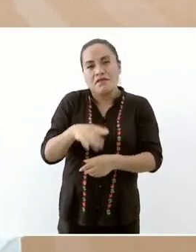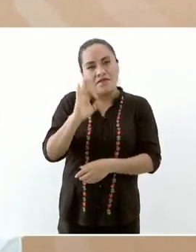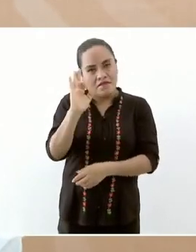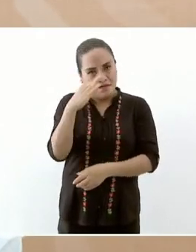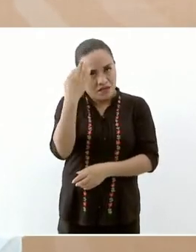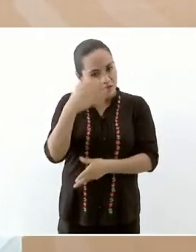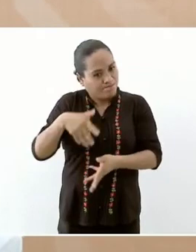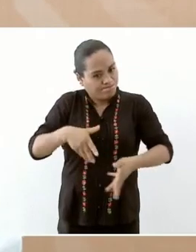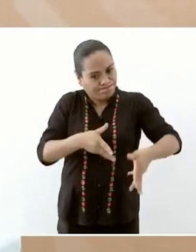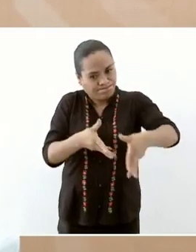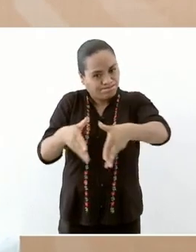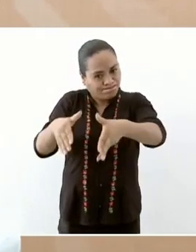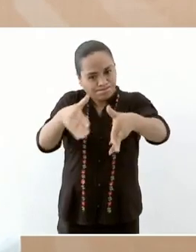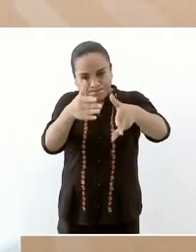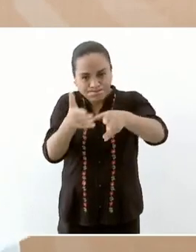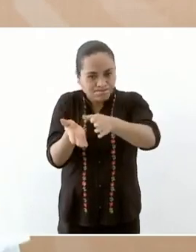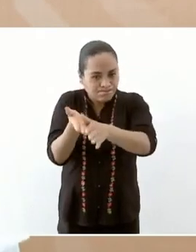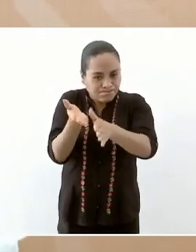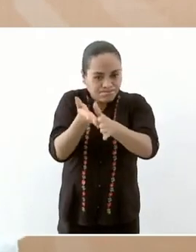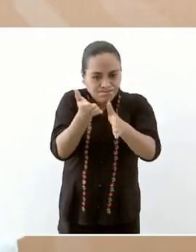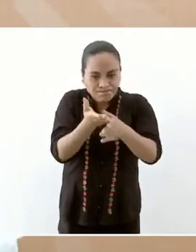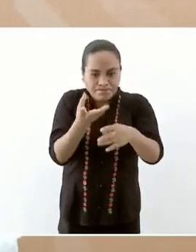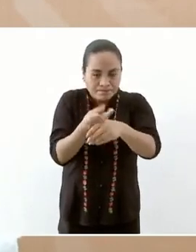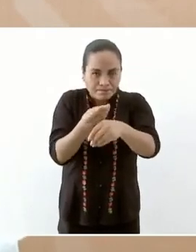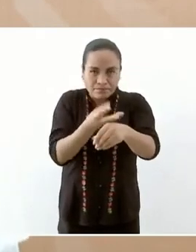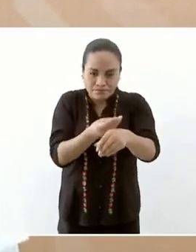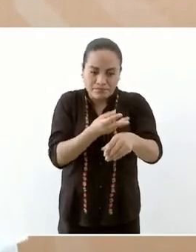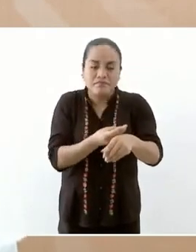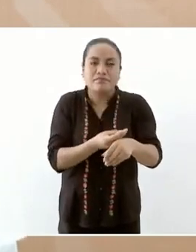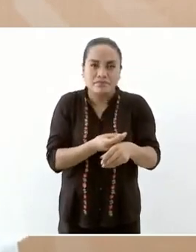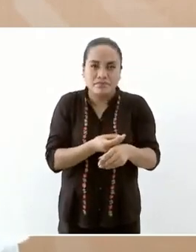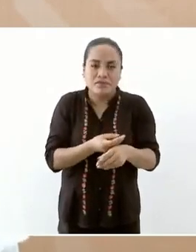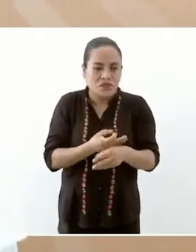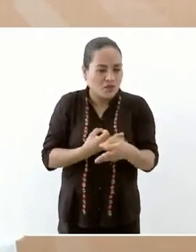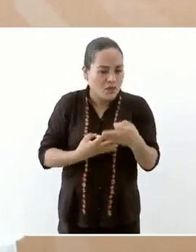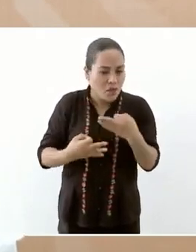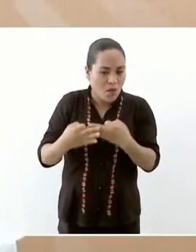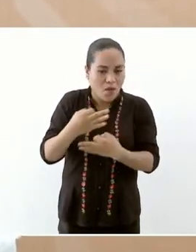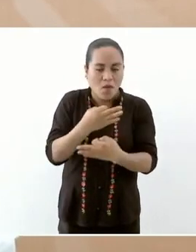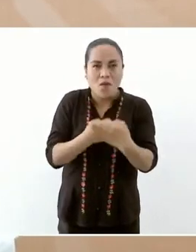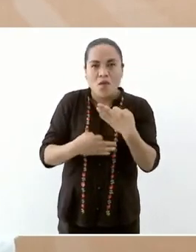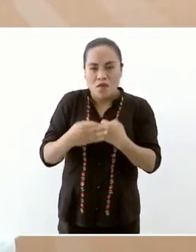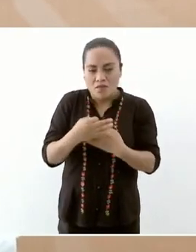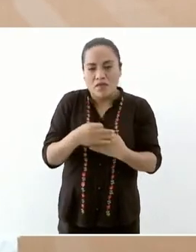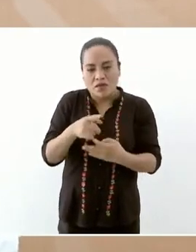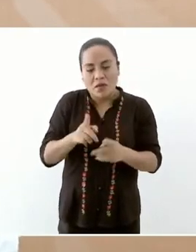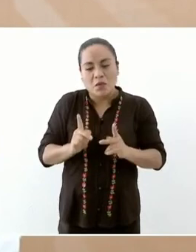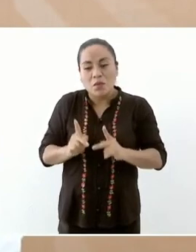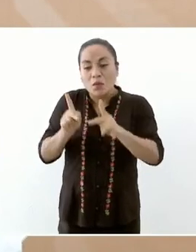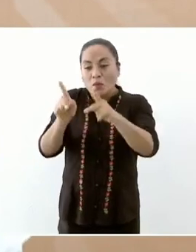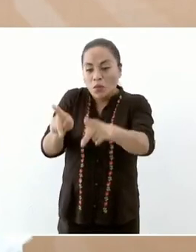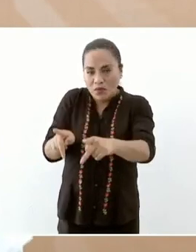pero es para mejorar todos los caminos estatales y hacer los puentes